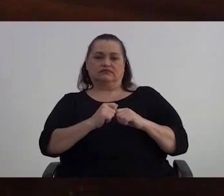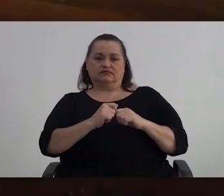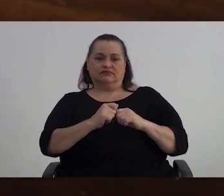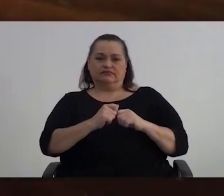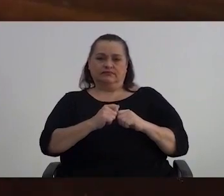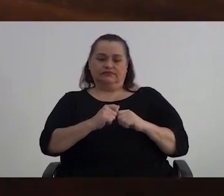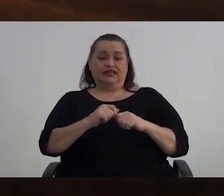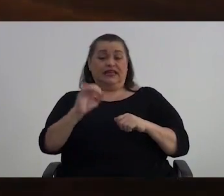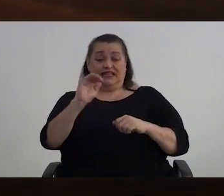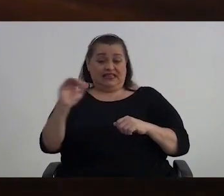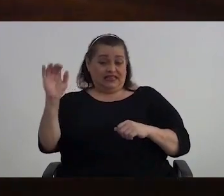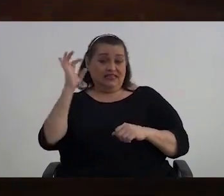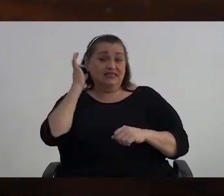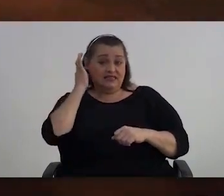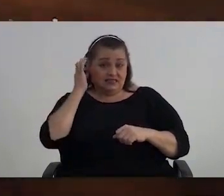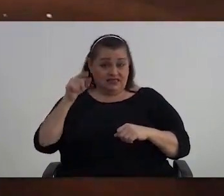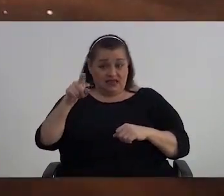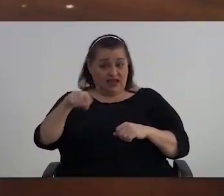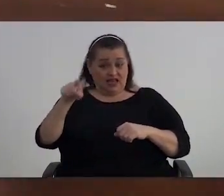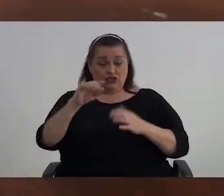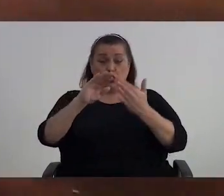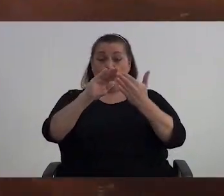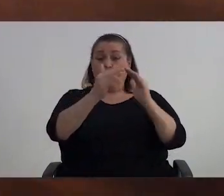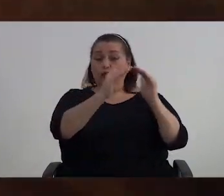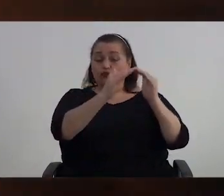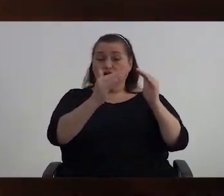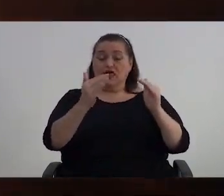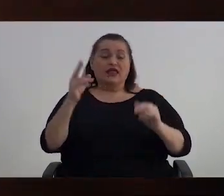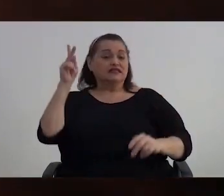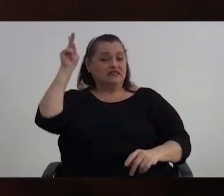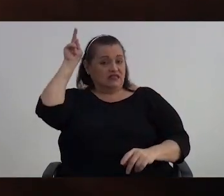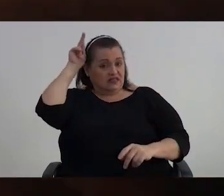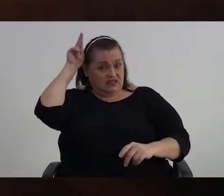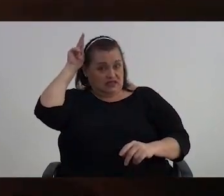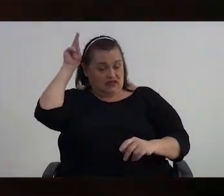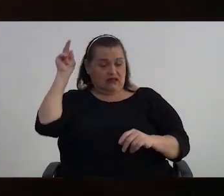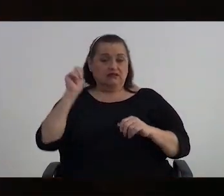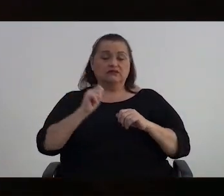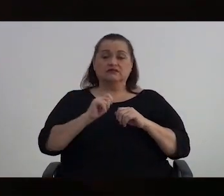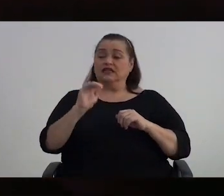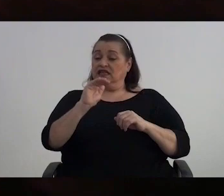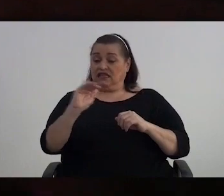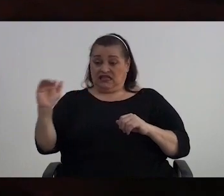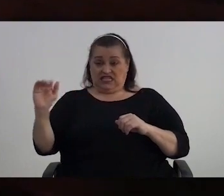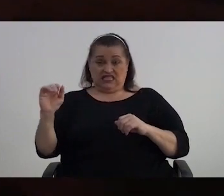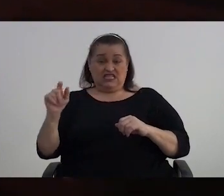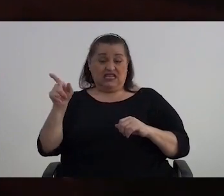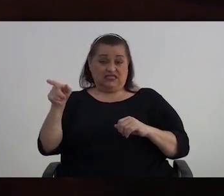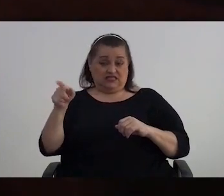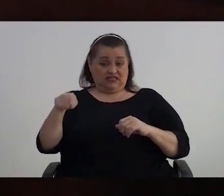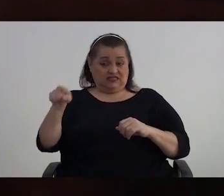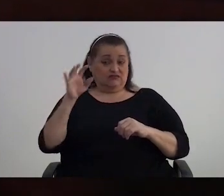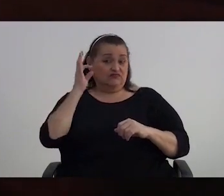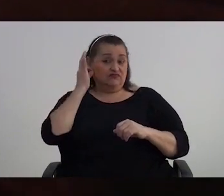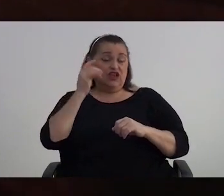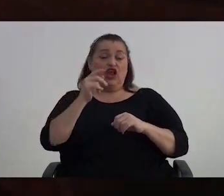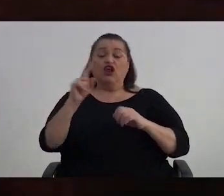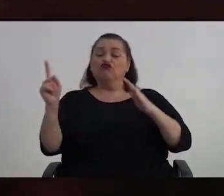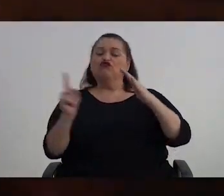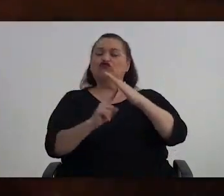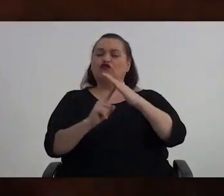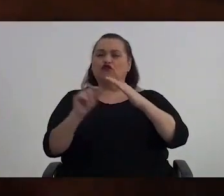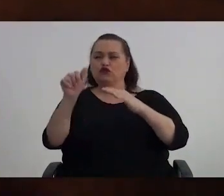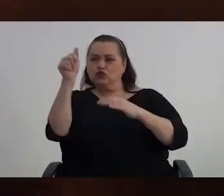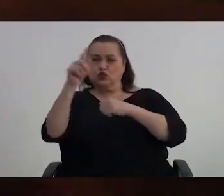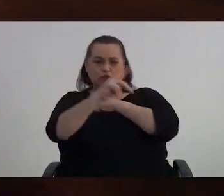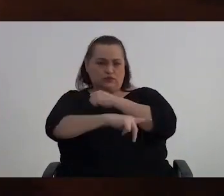Niñas de comunidades indígenas. Niñas refugiadas o a las que